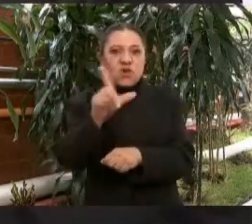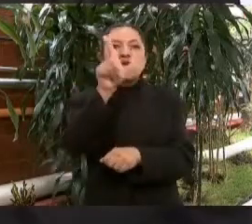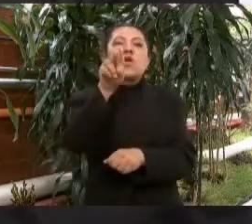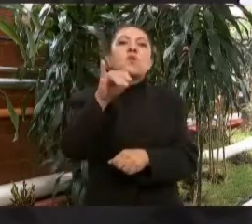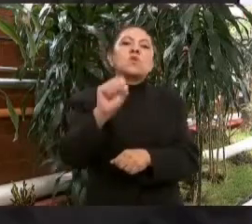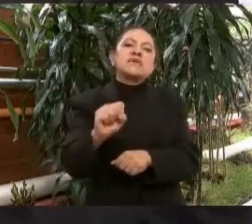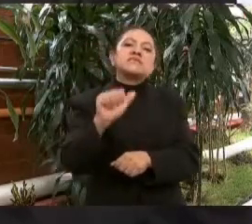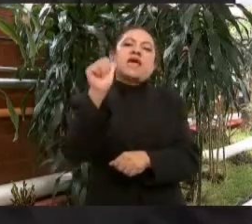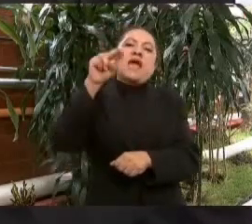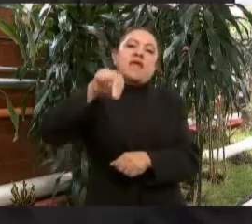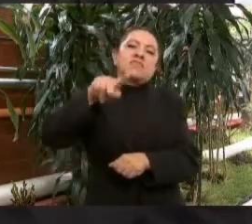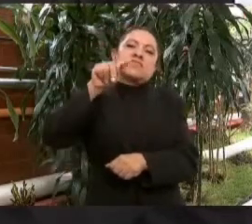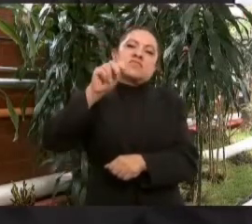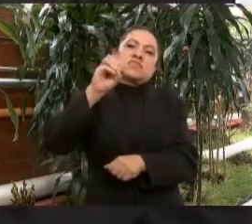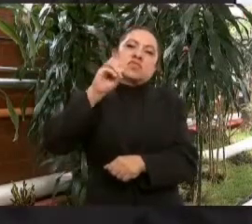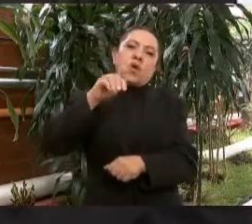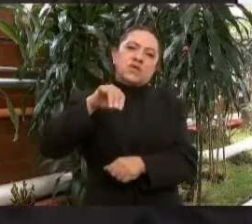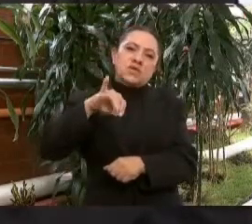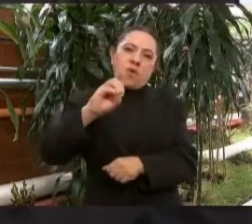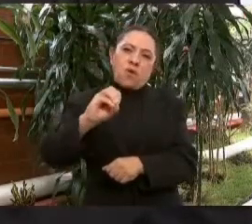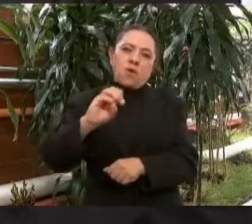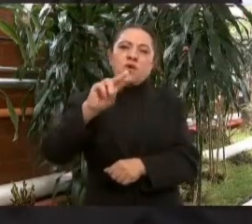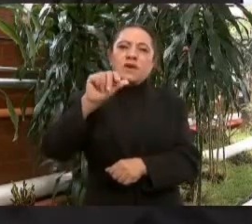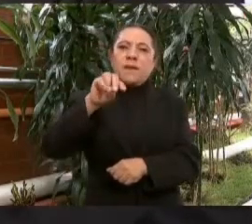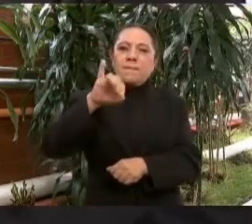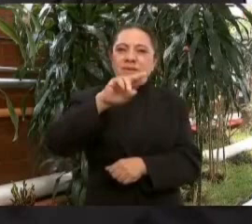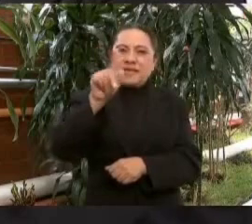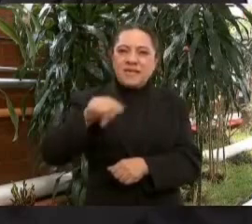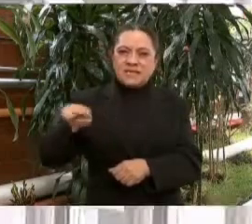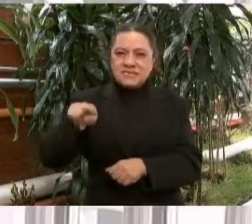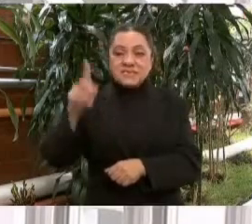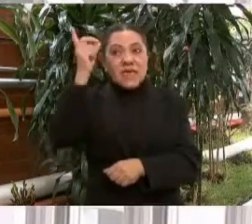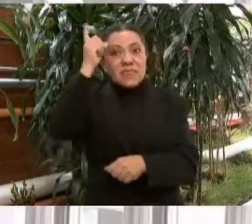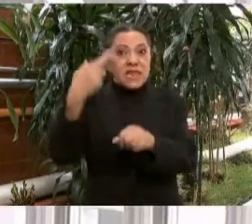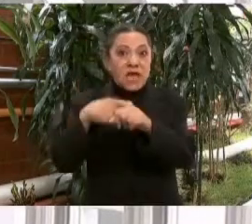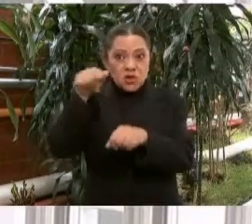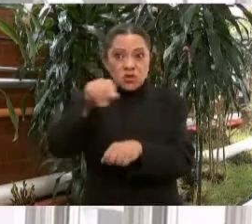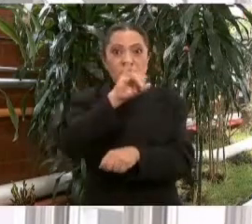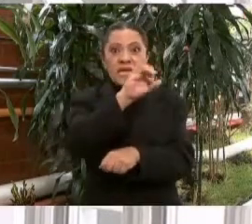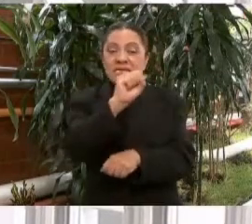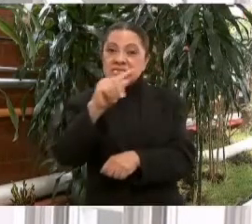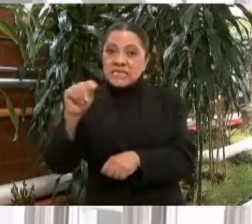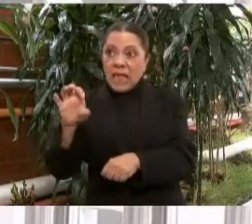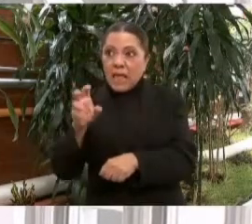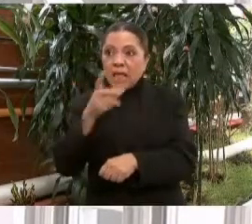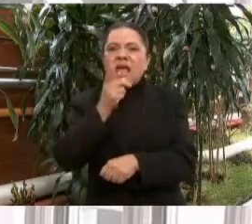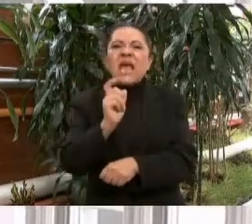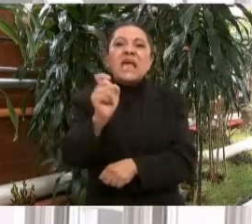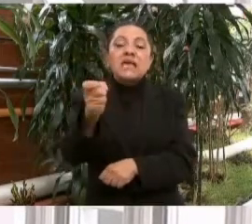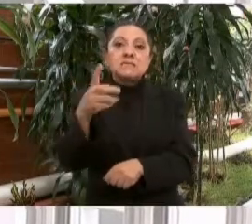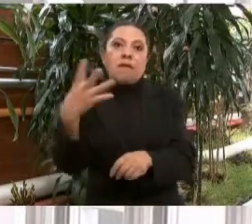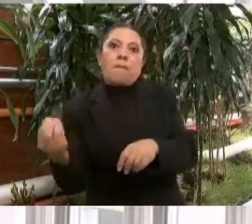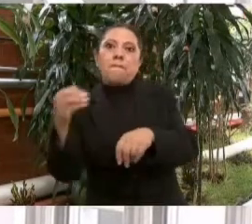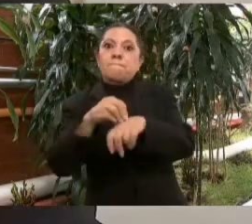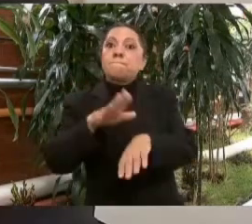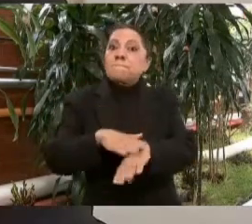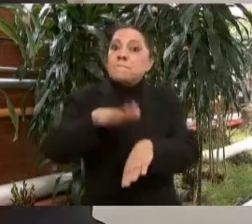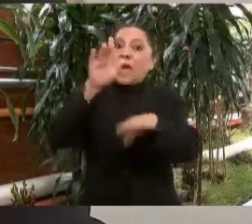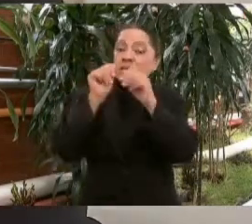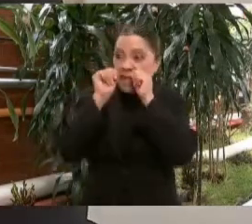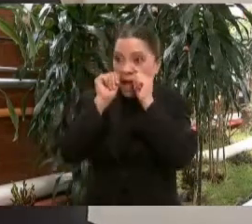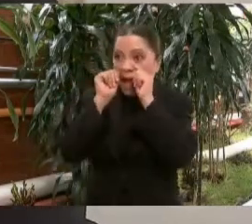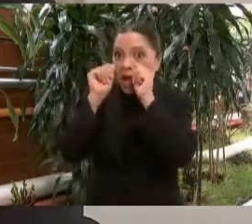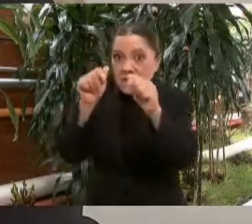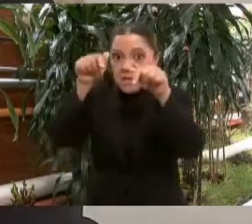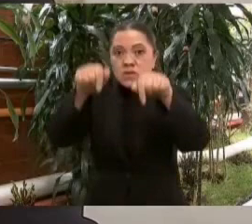Ramírez, director del Issste, esto va a significar incrementar la capacidad de atención